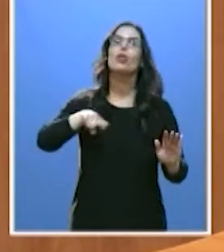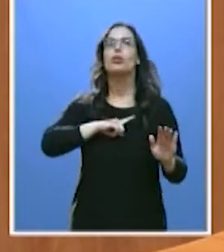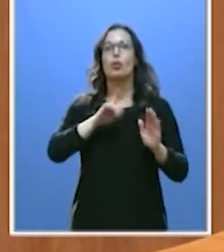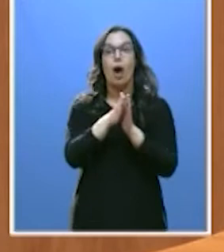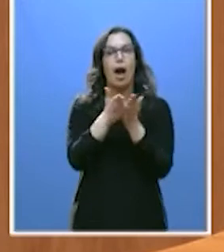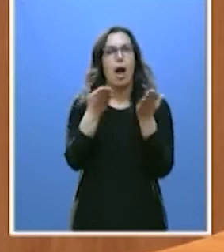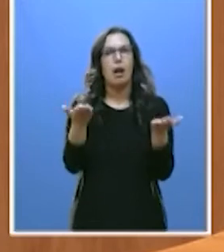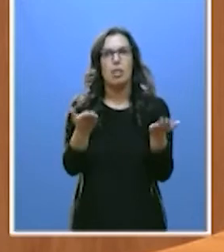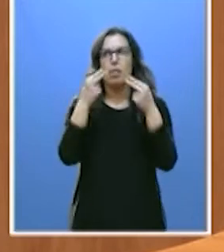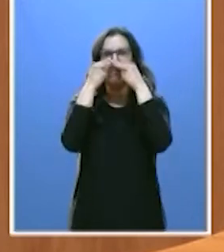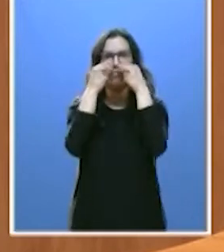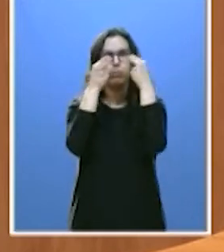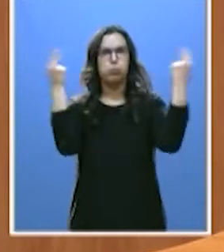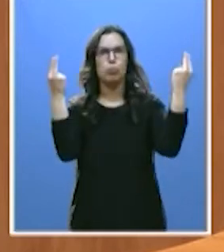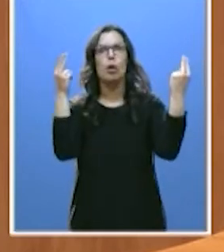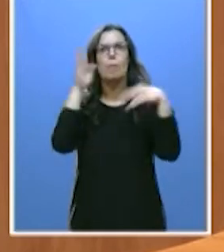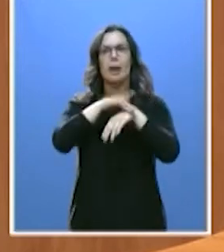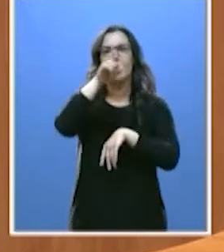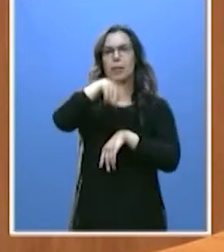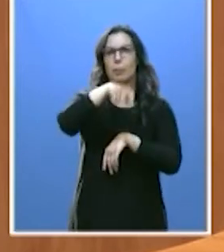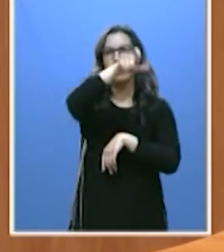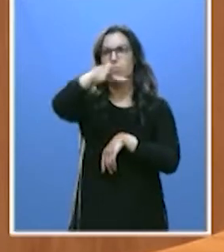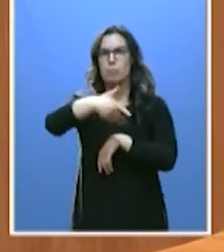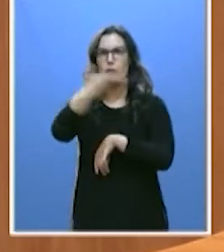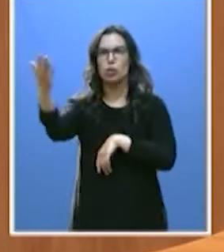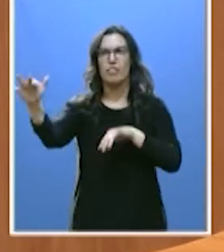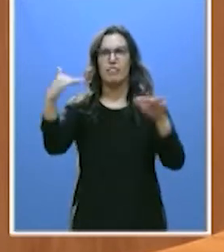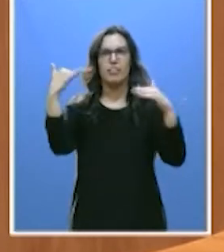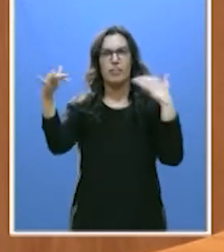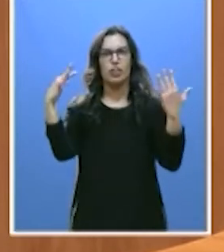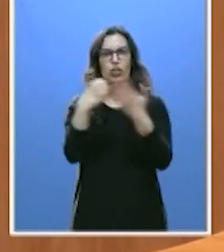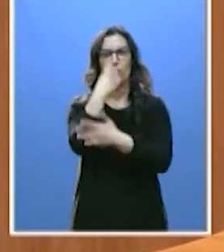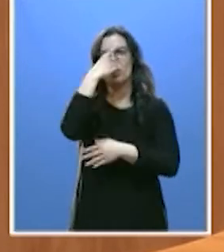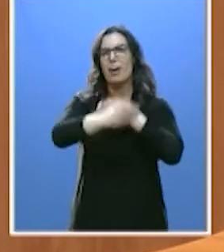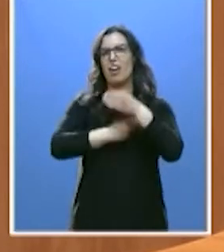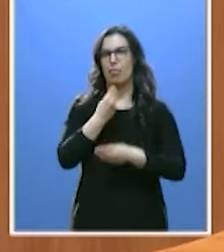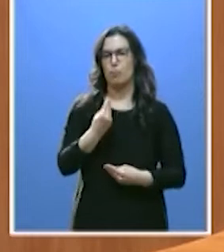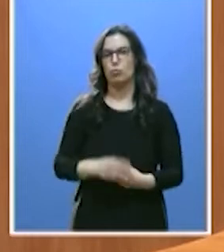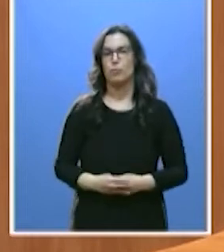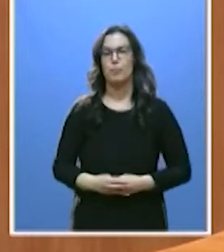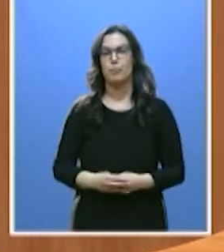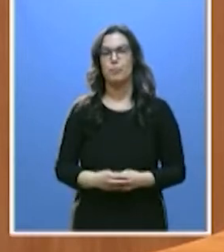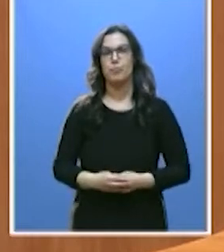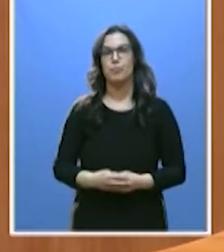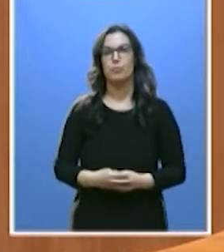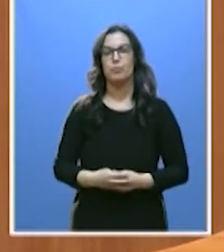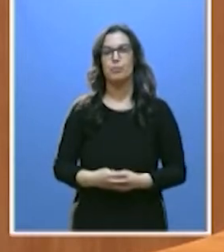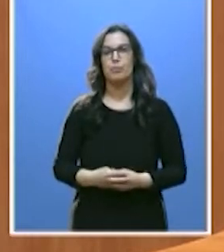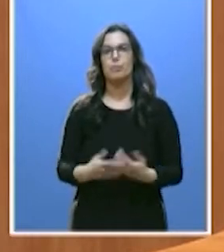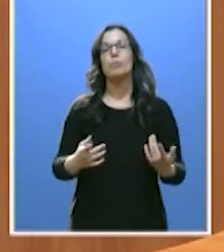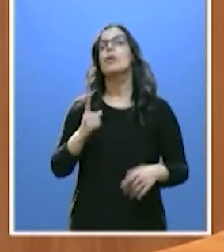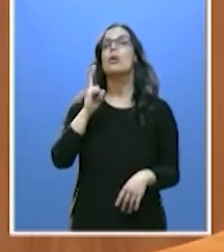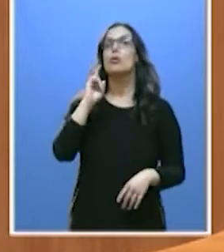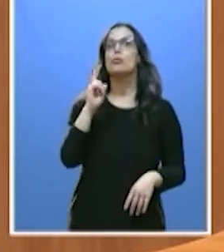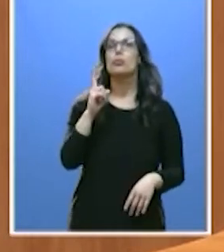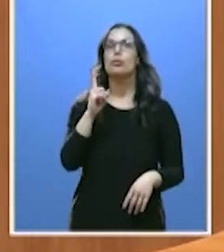para que también se permita el control de todas estas actividades. Pero no son solo las concesiones